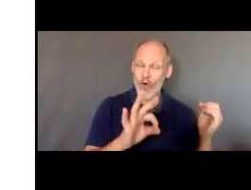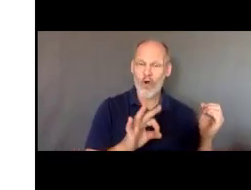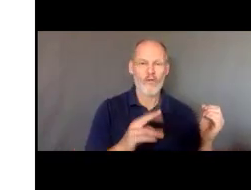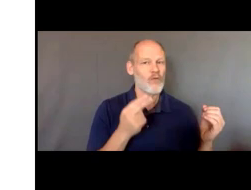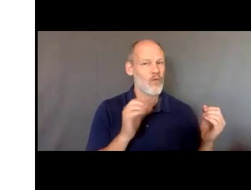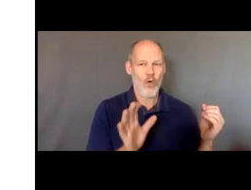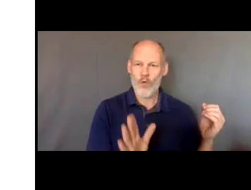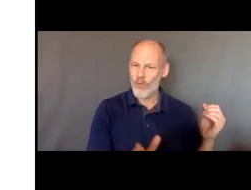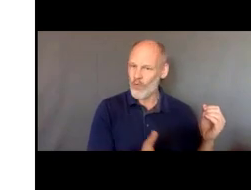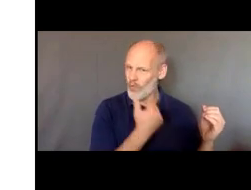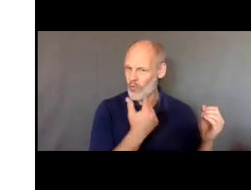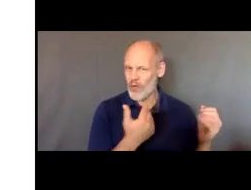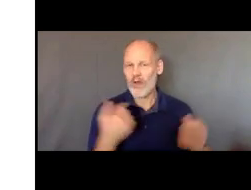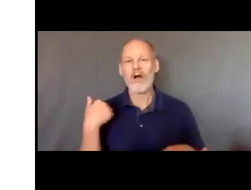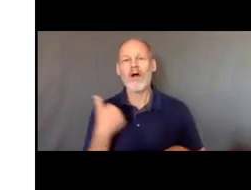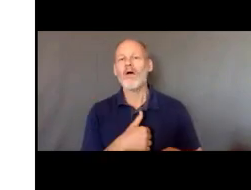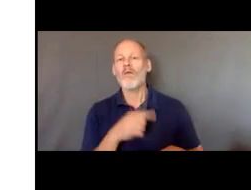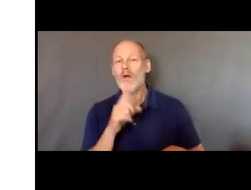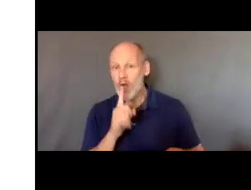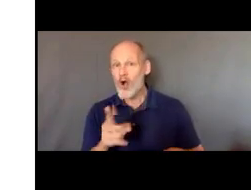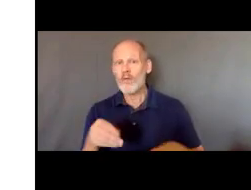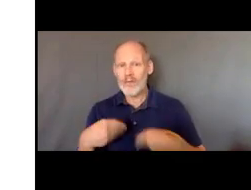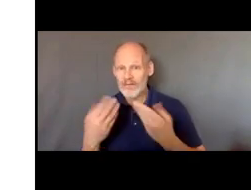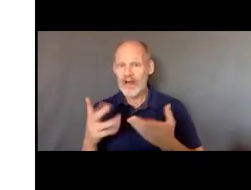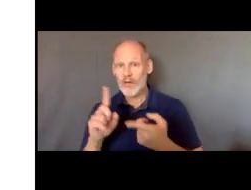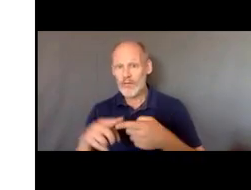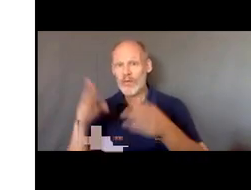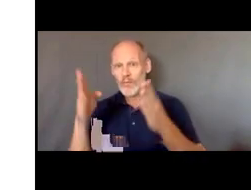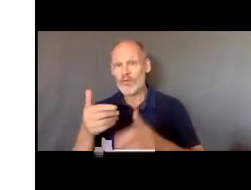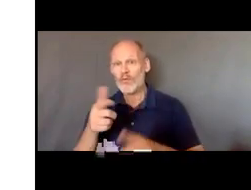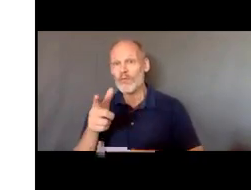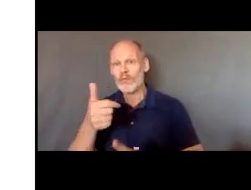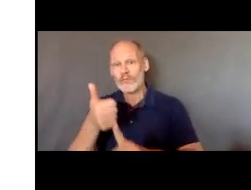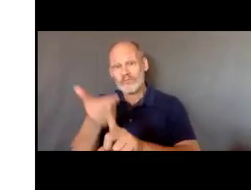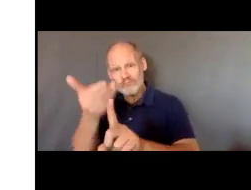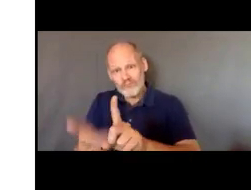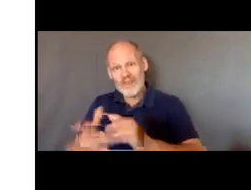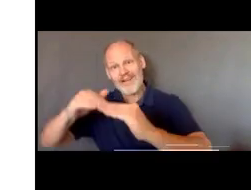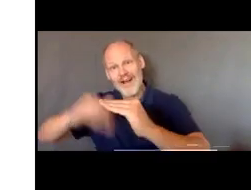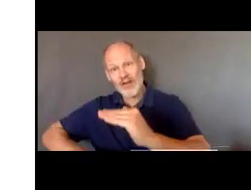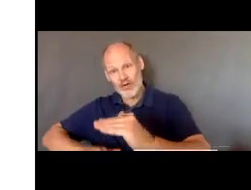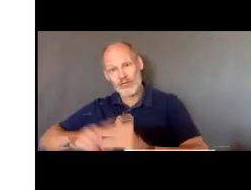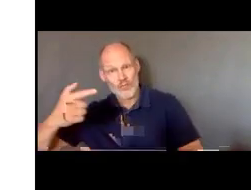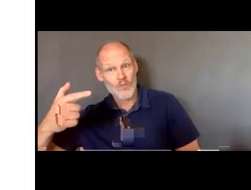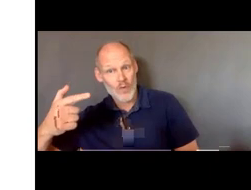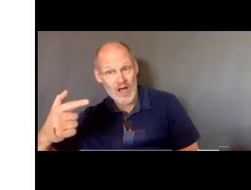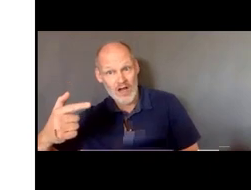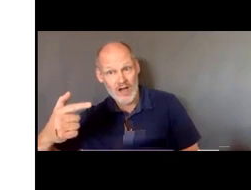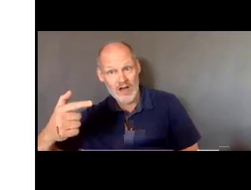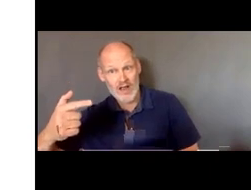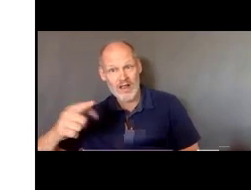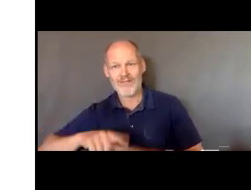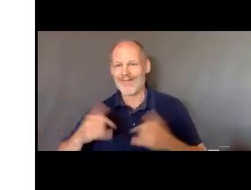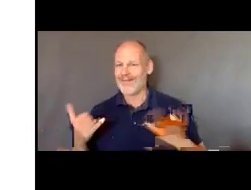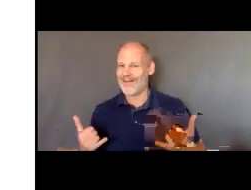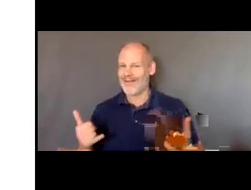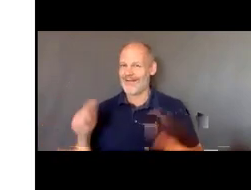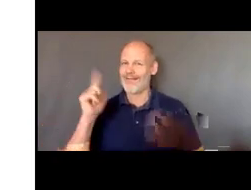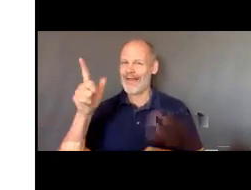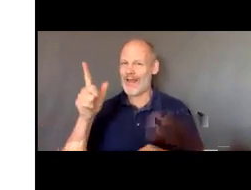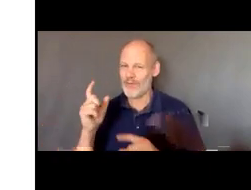presentado antes de los 21 nada más se están cubriendo o no sé la persona que preguntó